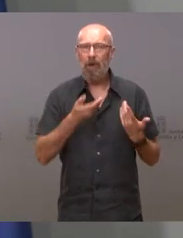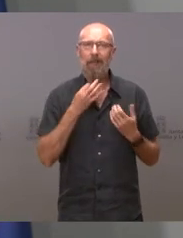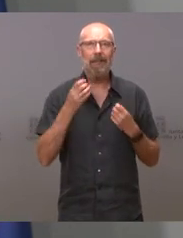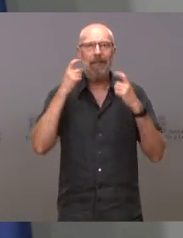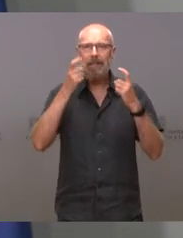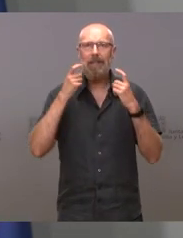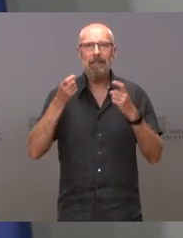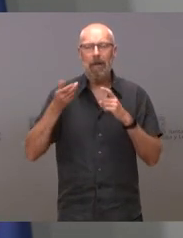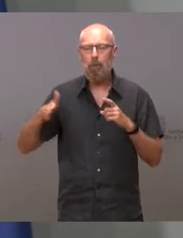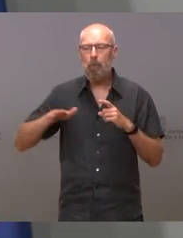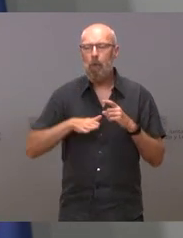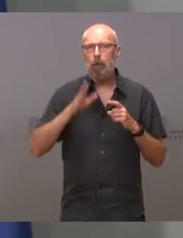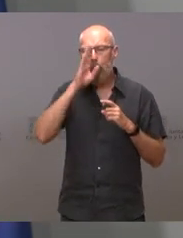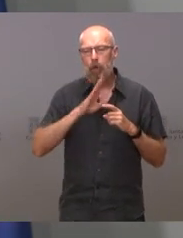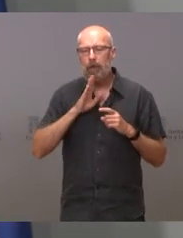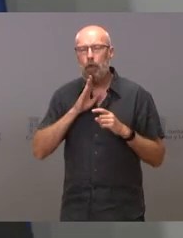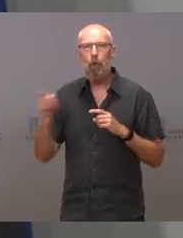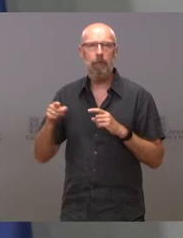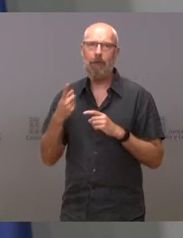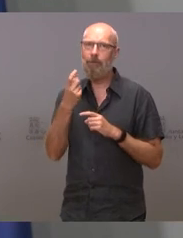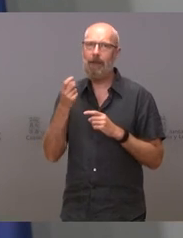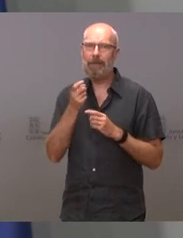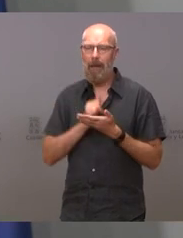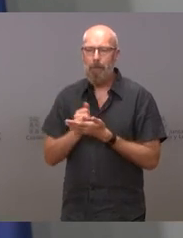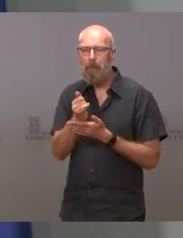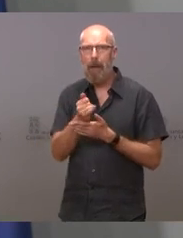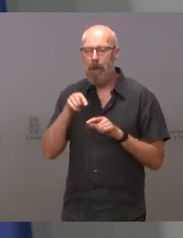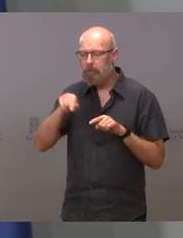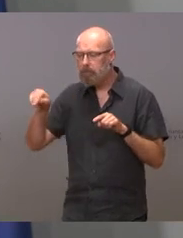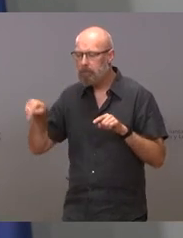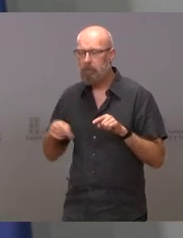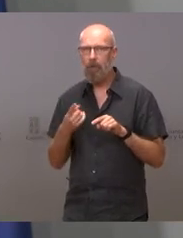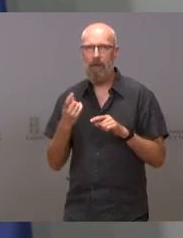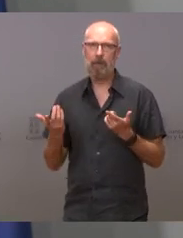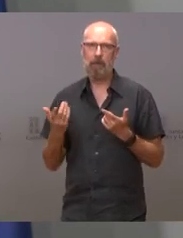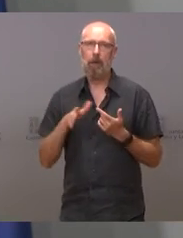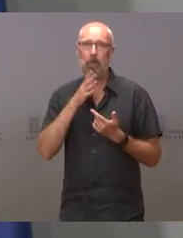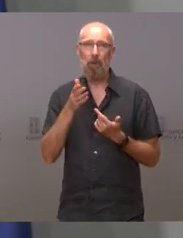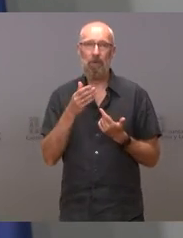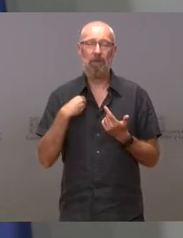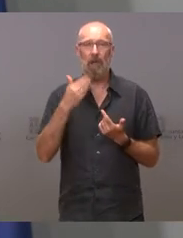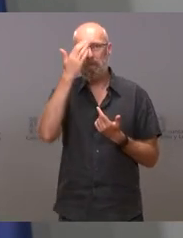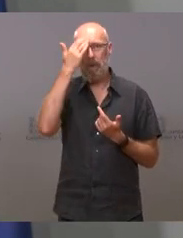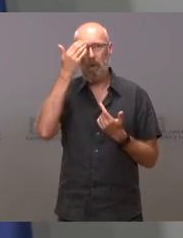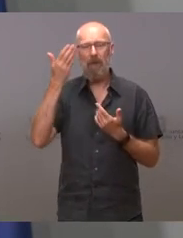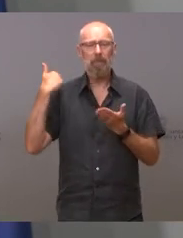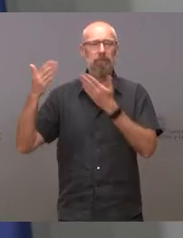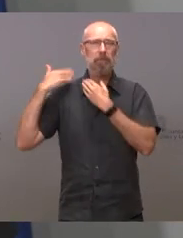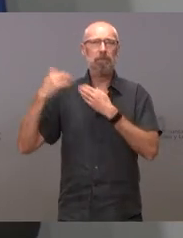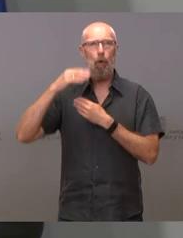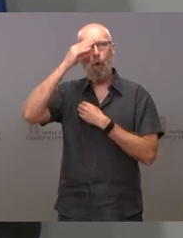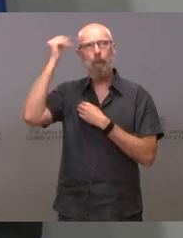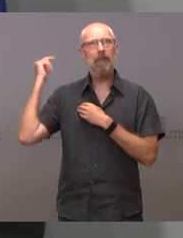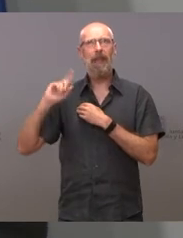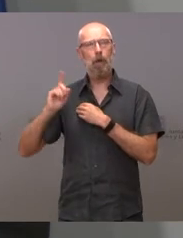urgente antes de que se pierda la memoria, antes de que se pierdan los últimos testigos de los